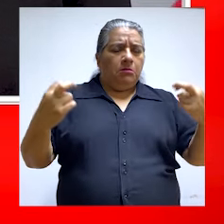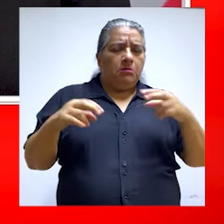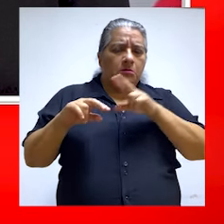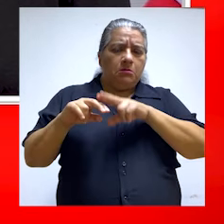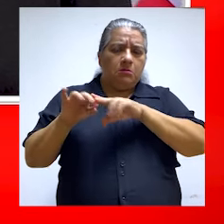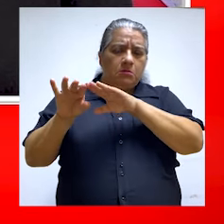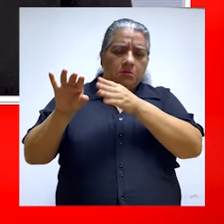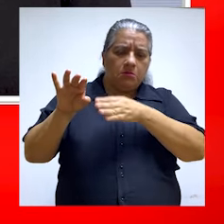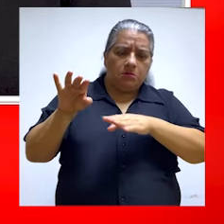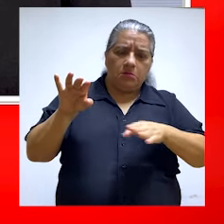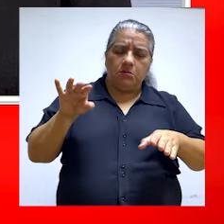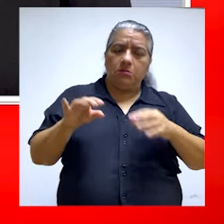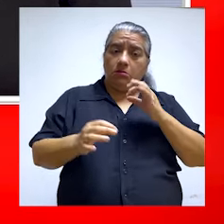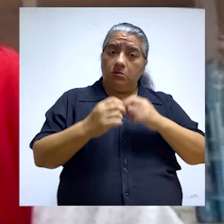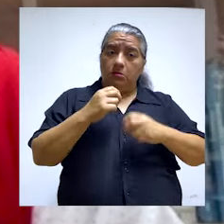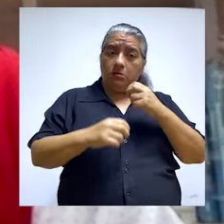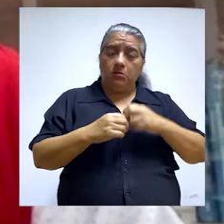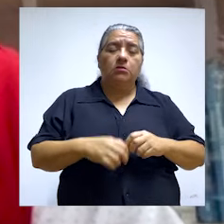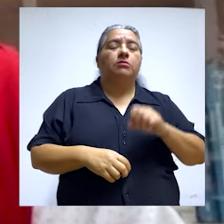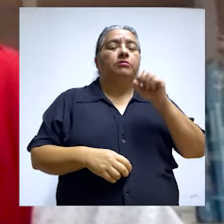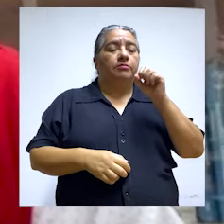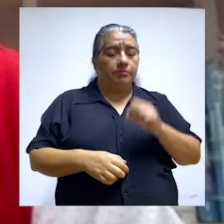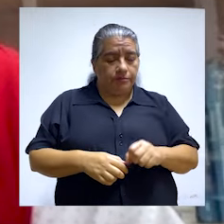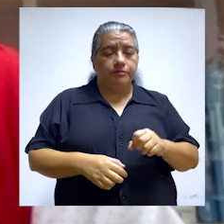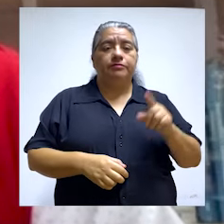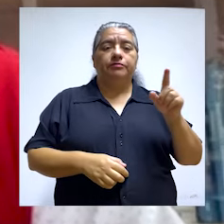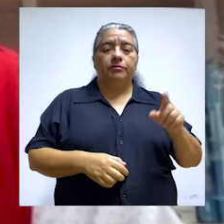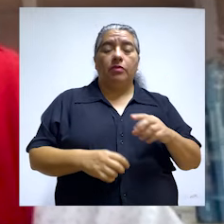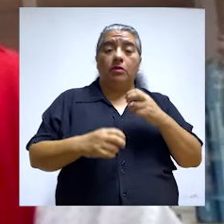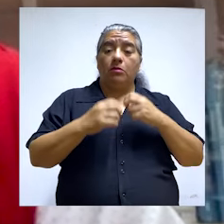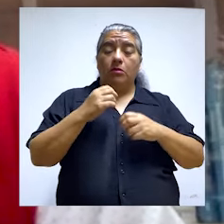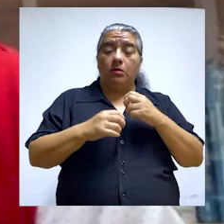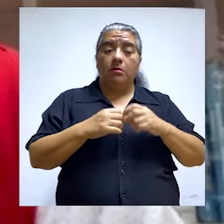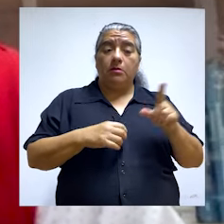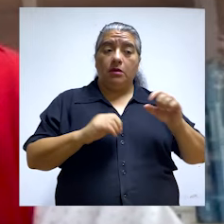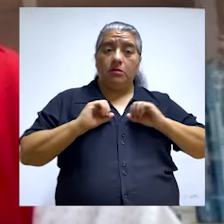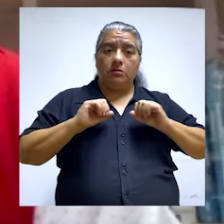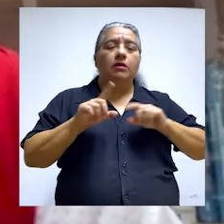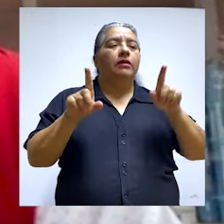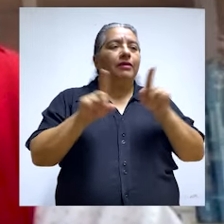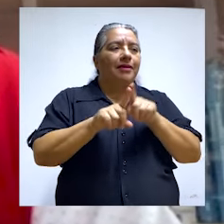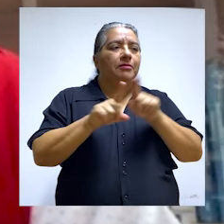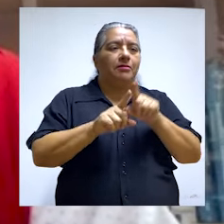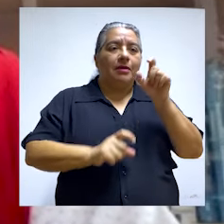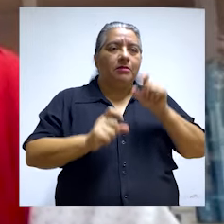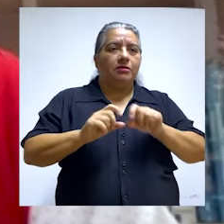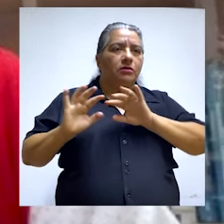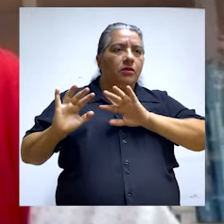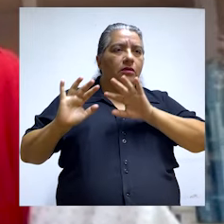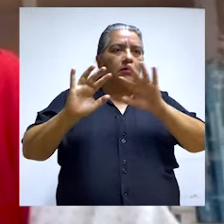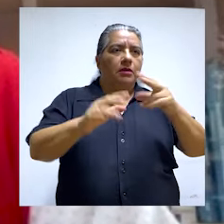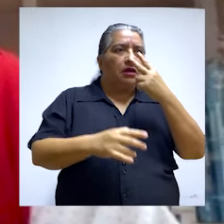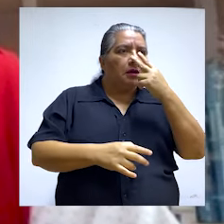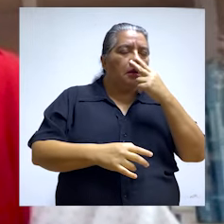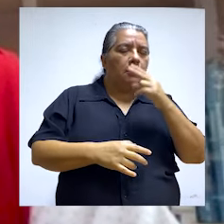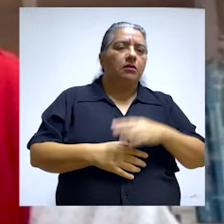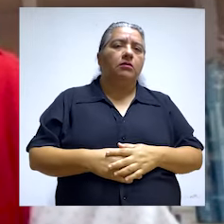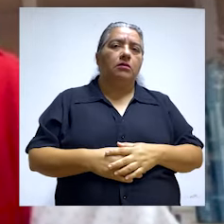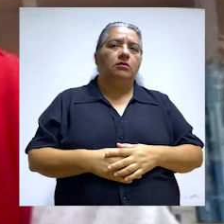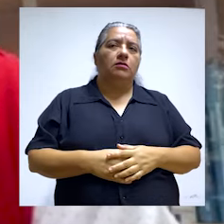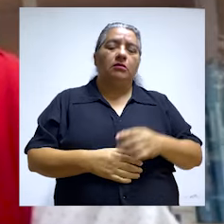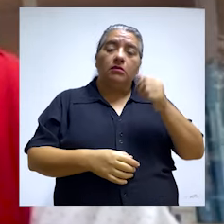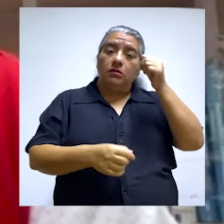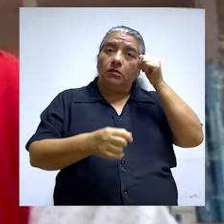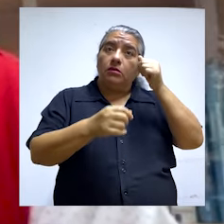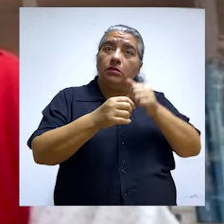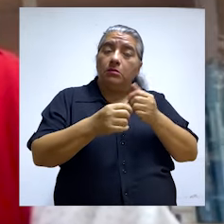sentarse los asistentes están en riesgo. Claro, efectivamente, no solamente el riesgo es para los deportistas, también es para la ciudadanía, teniendo en